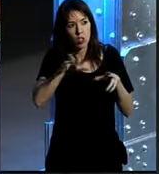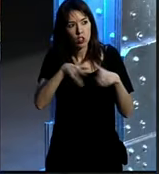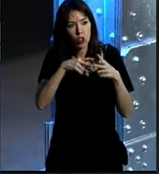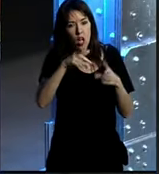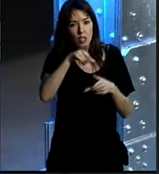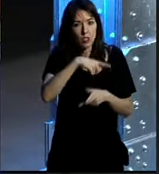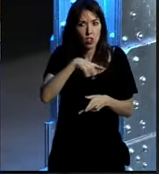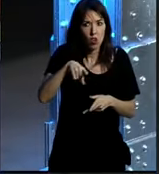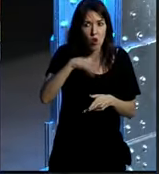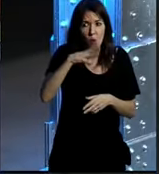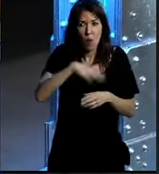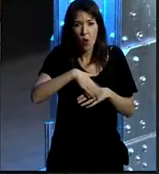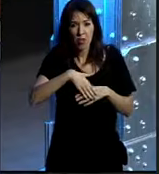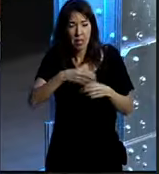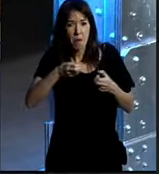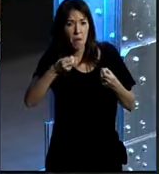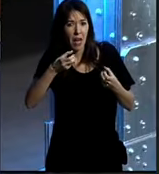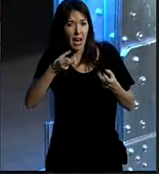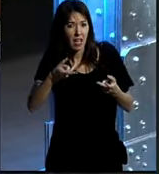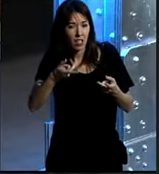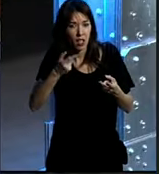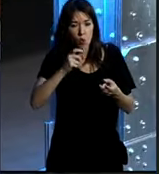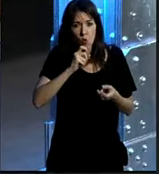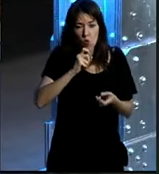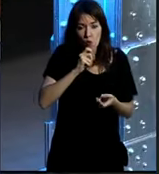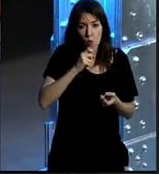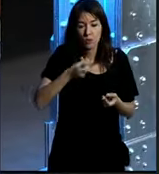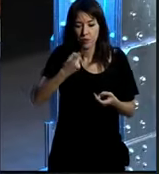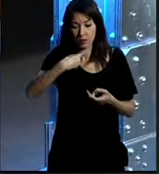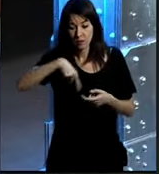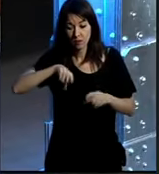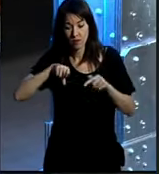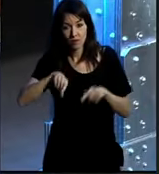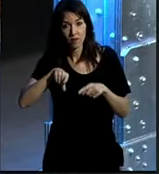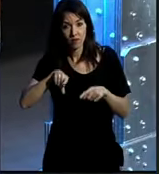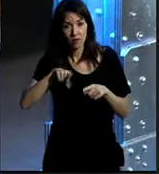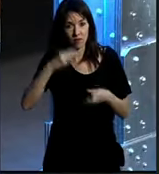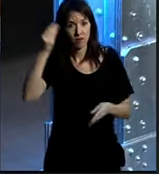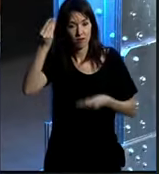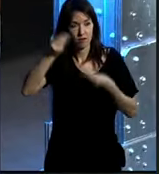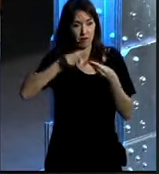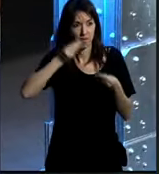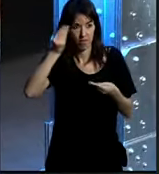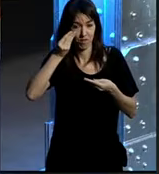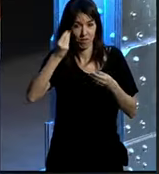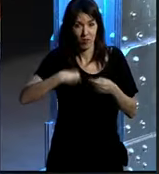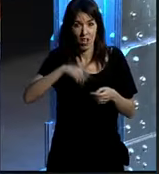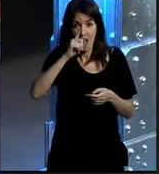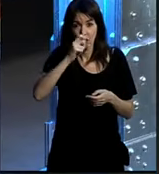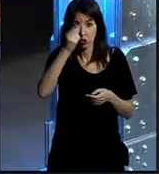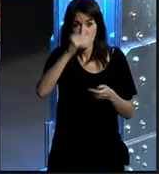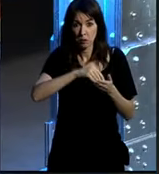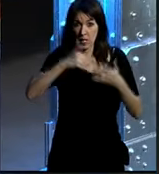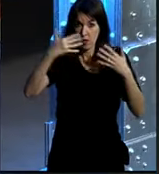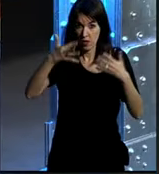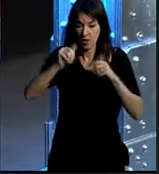¿sí? ¿no? ¿por qué? ¿para qué? ¿cómo? Entonces nosotros esta reflexión la tuvimos en el año 2010